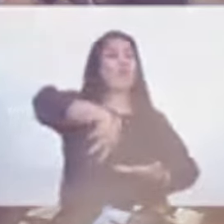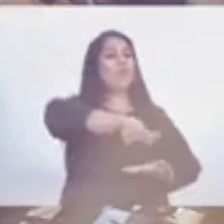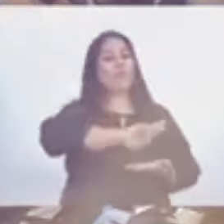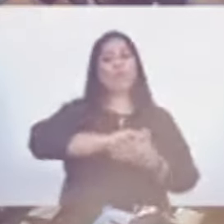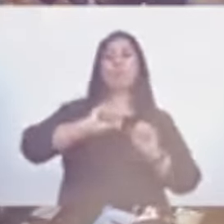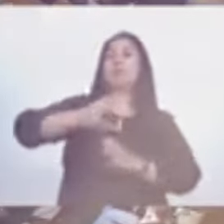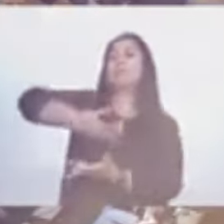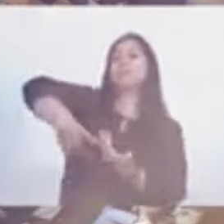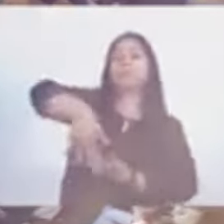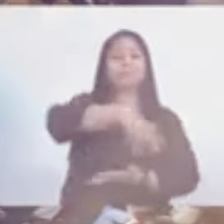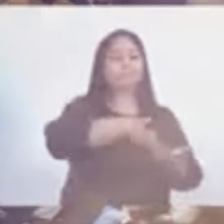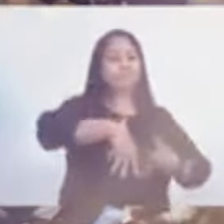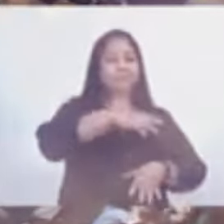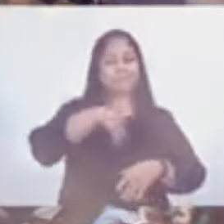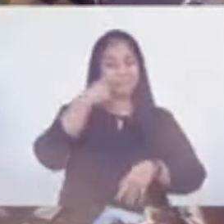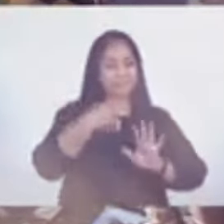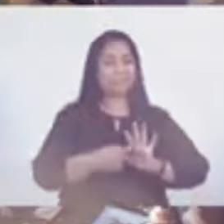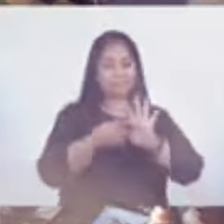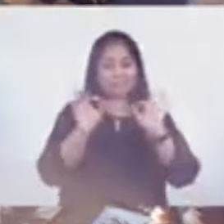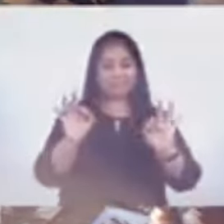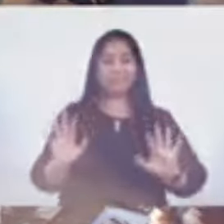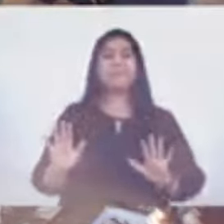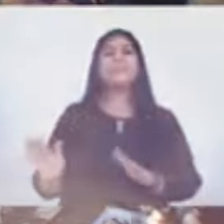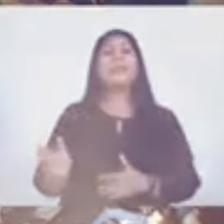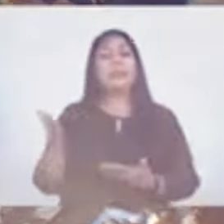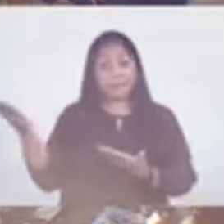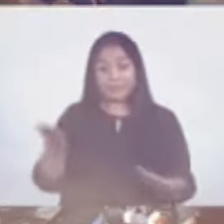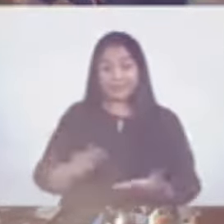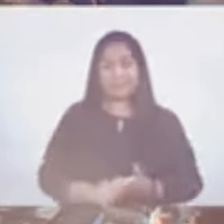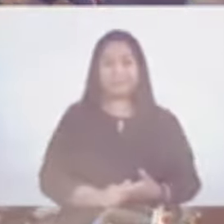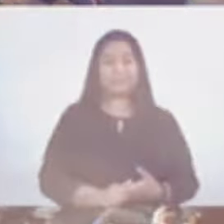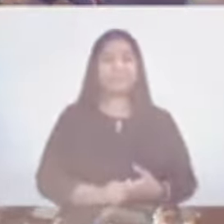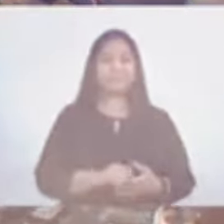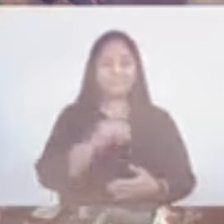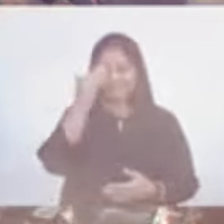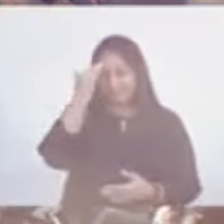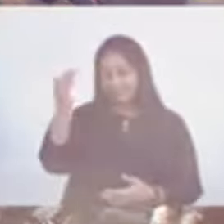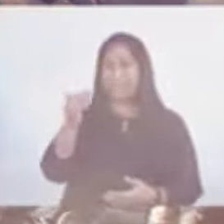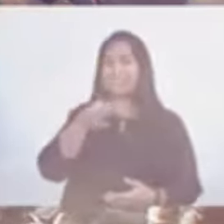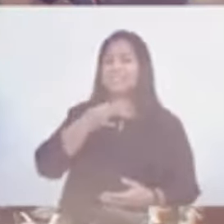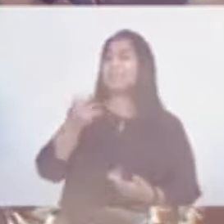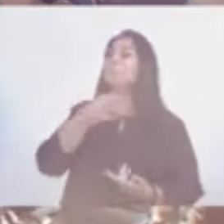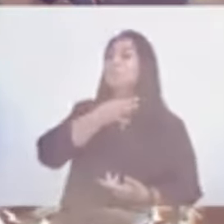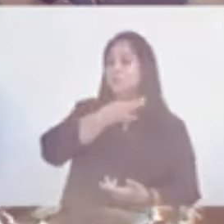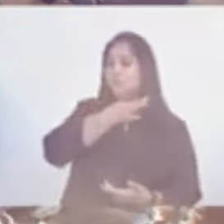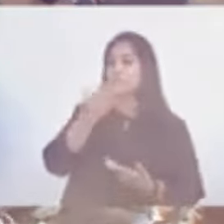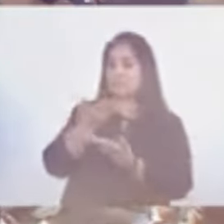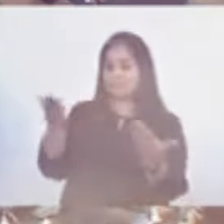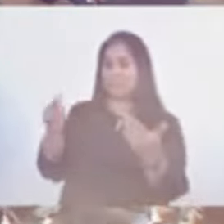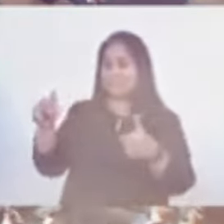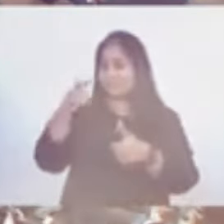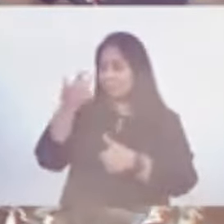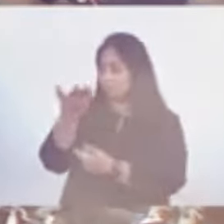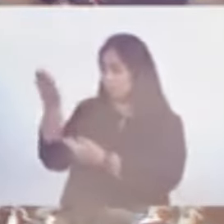interactuar tres sesenta presidente. Bienvenido. Gracias Carmen. Es un gusto estar aquí con